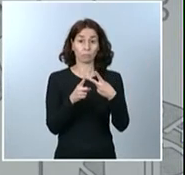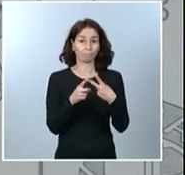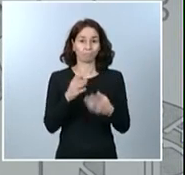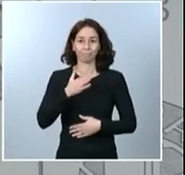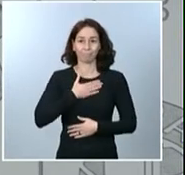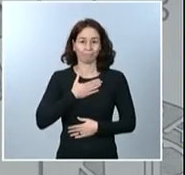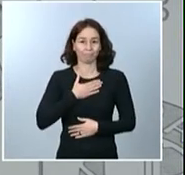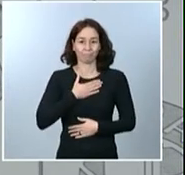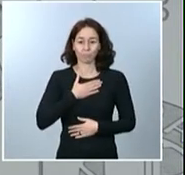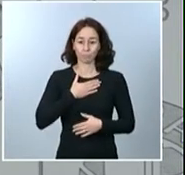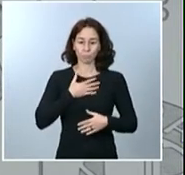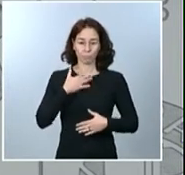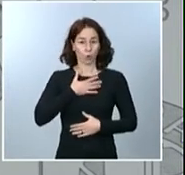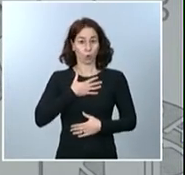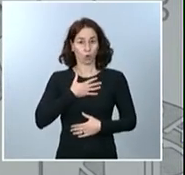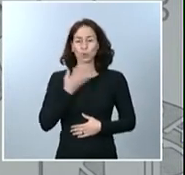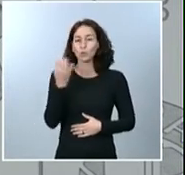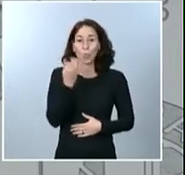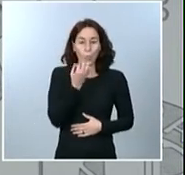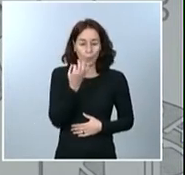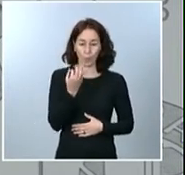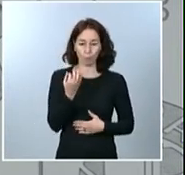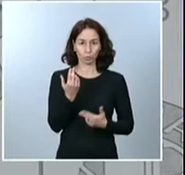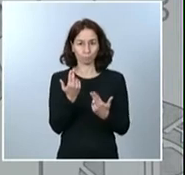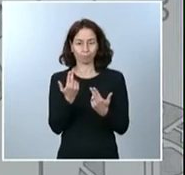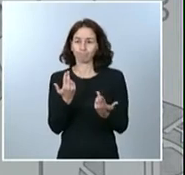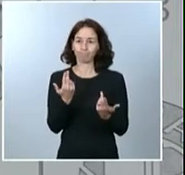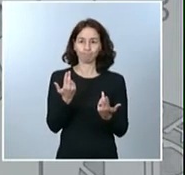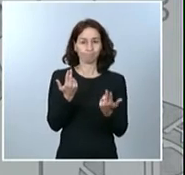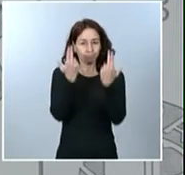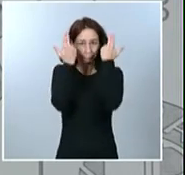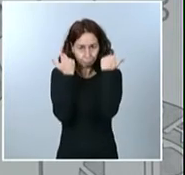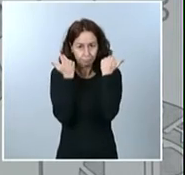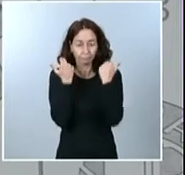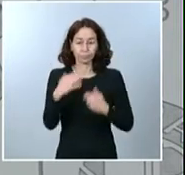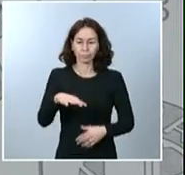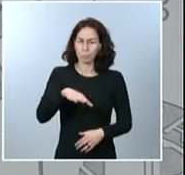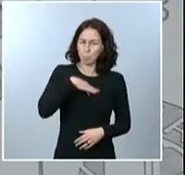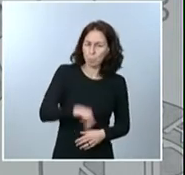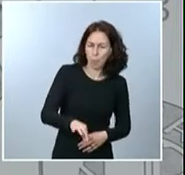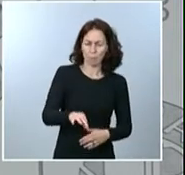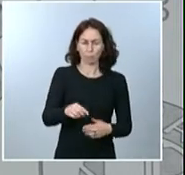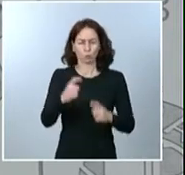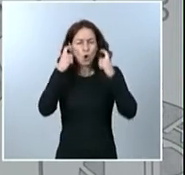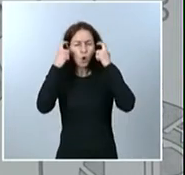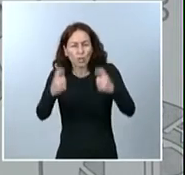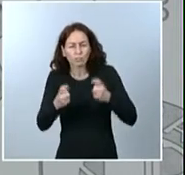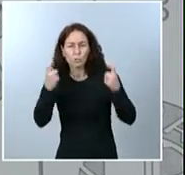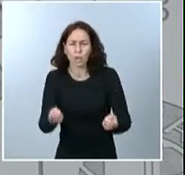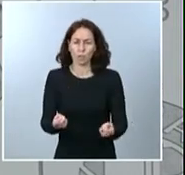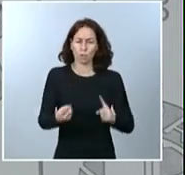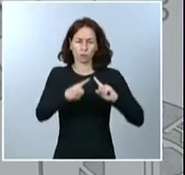comunidad. España puede doblegar esta segunda ola con esfuerzo, resistencia y moral de victoria. Depende de nosotros, de nosotras,